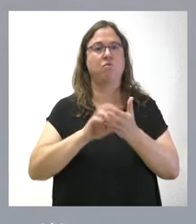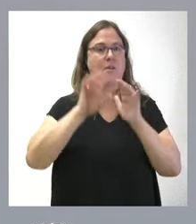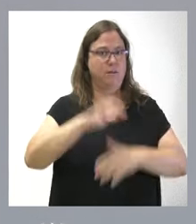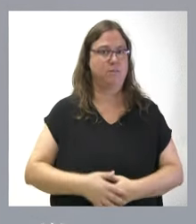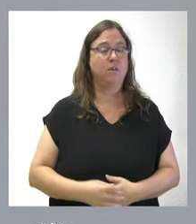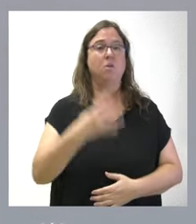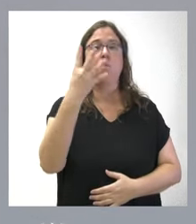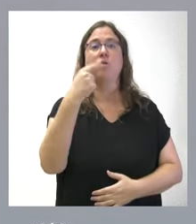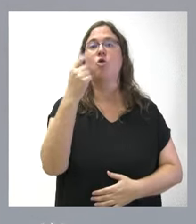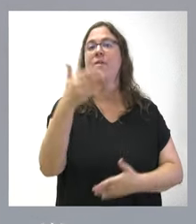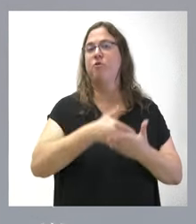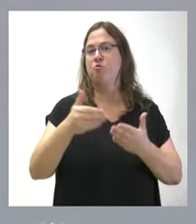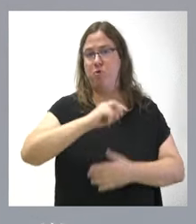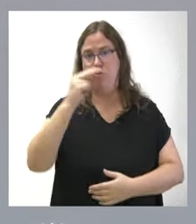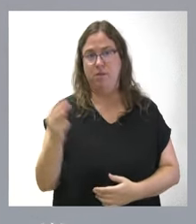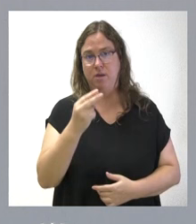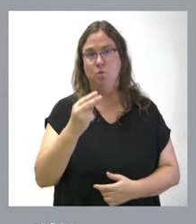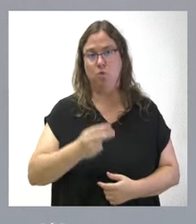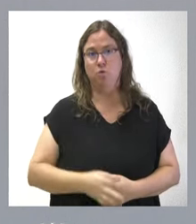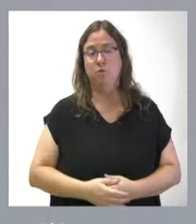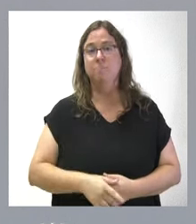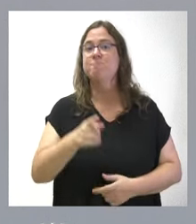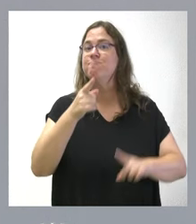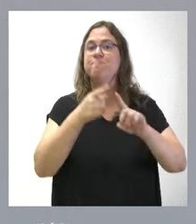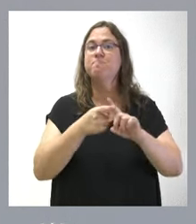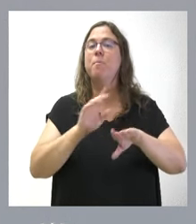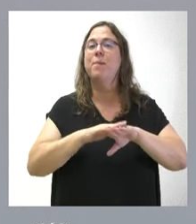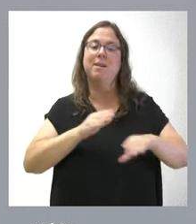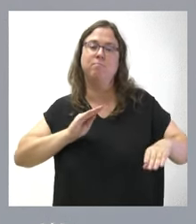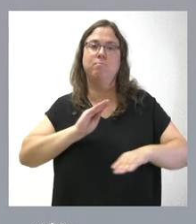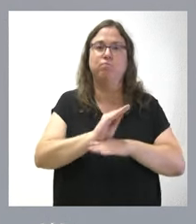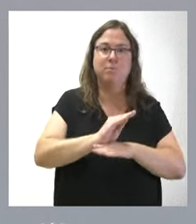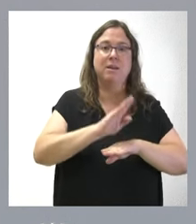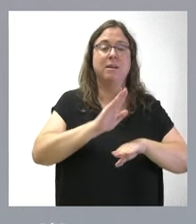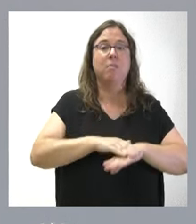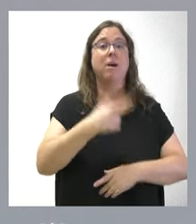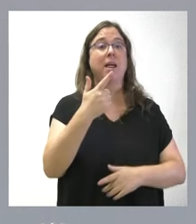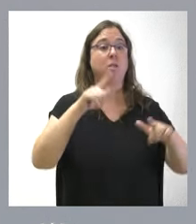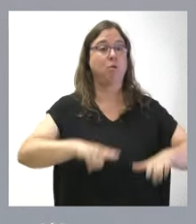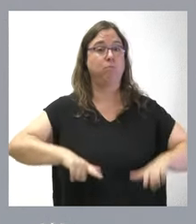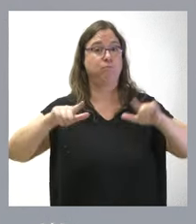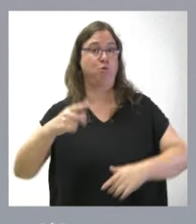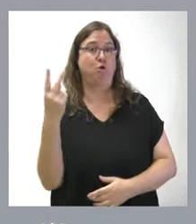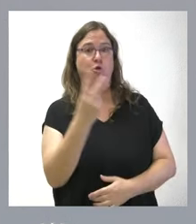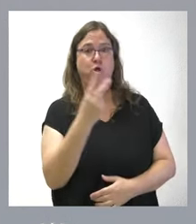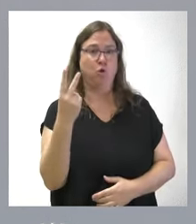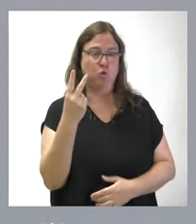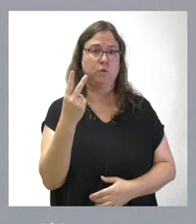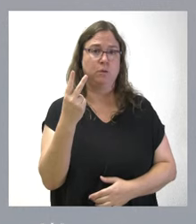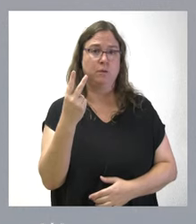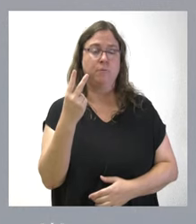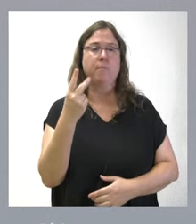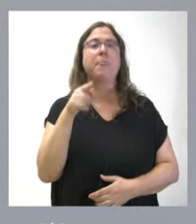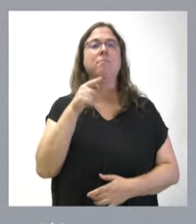4,5 millones de euros se dirigen como inversión para dos plantas fotovoltaicas en el